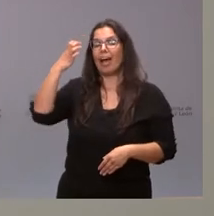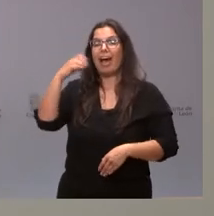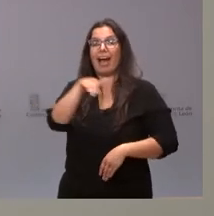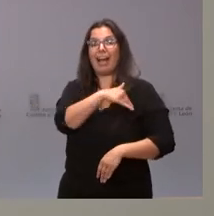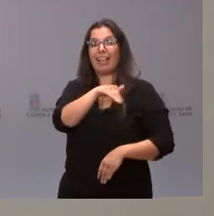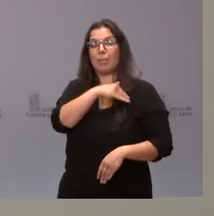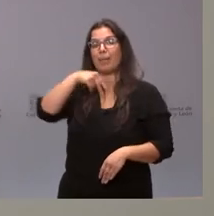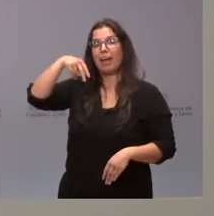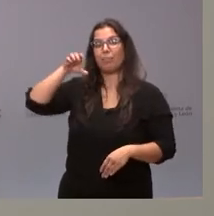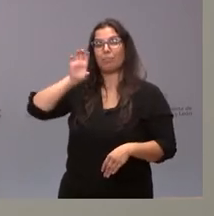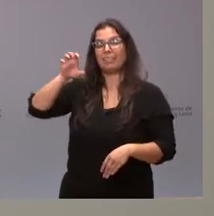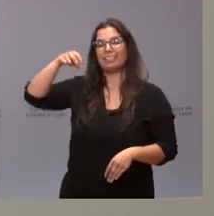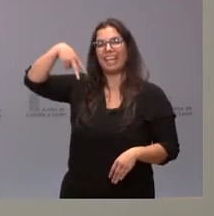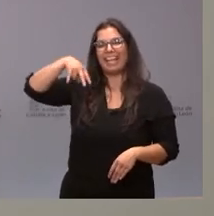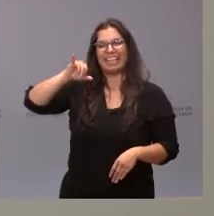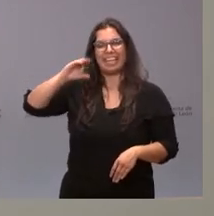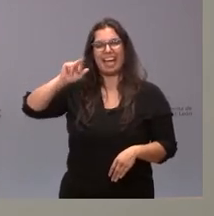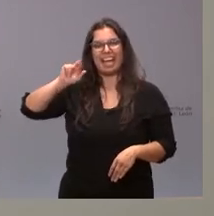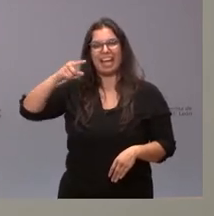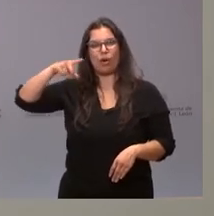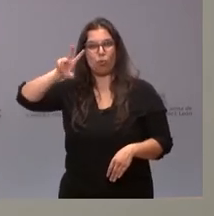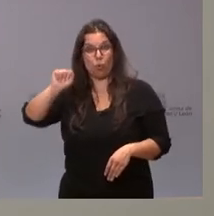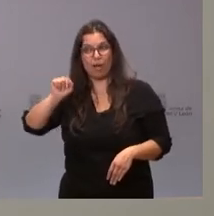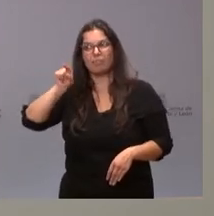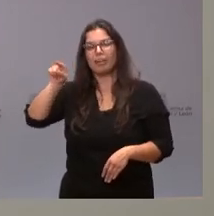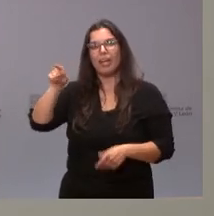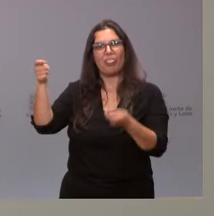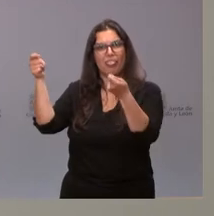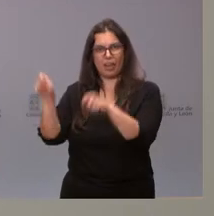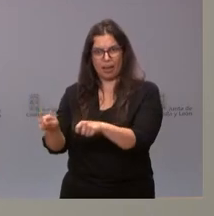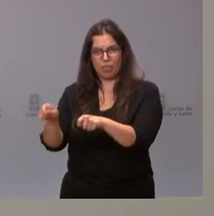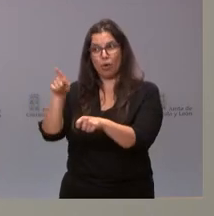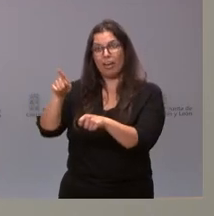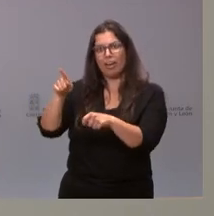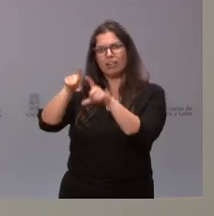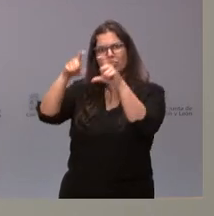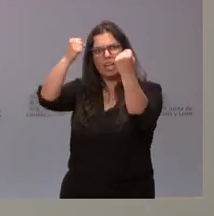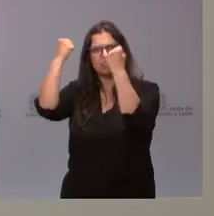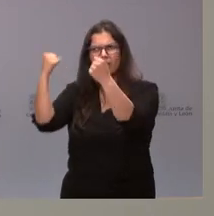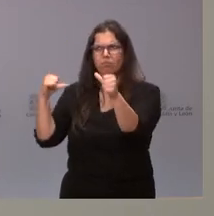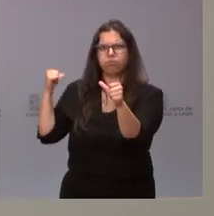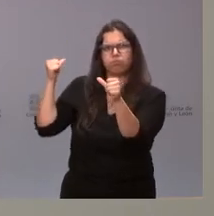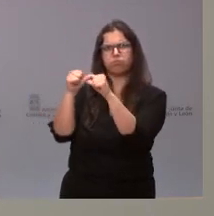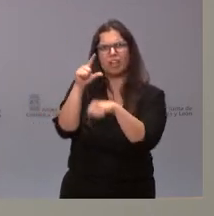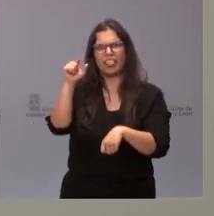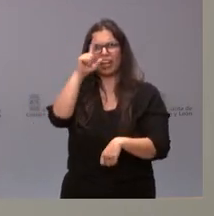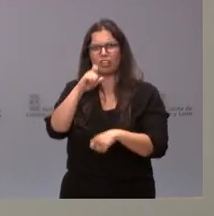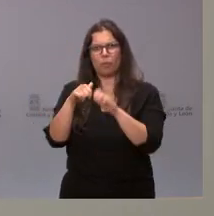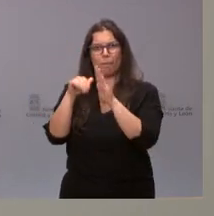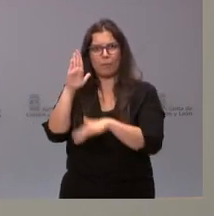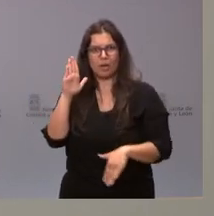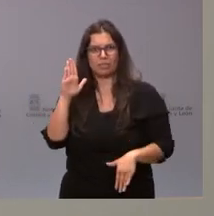cierre. Estamos hablando de una entidad que tiene más de 100 años de historia, una